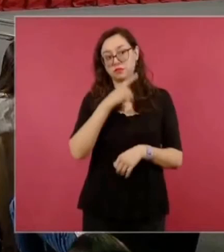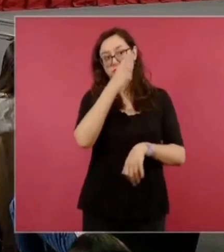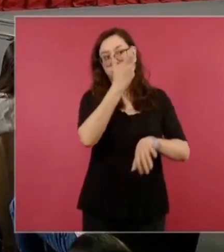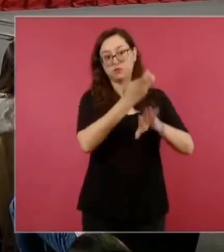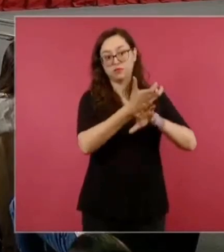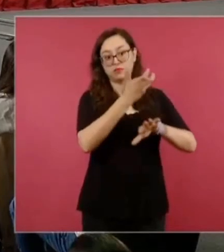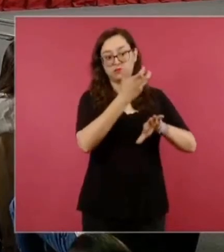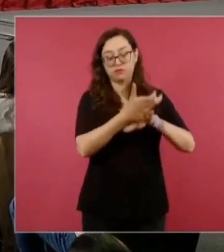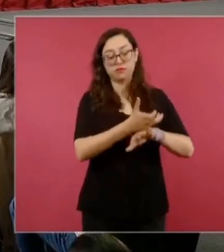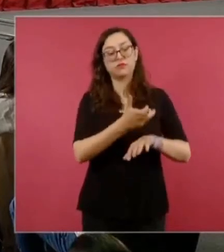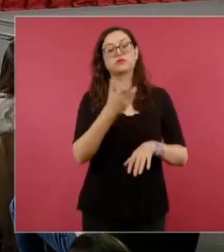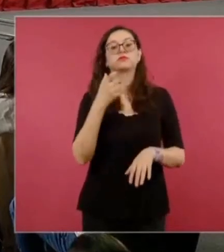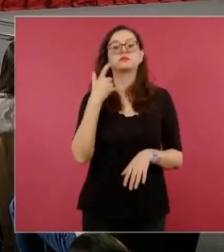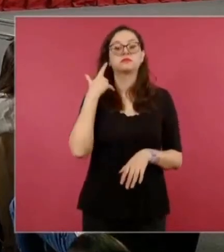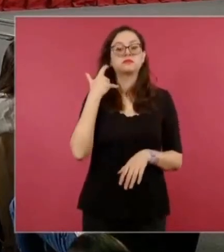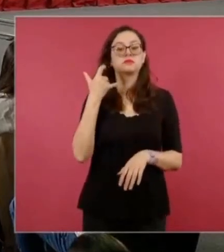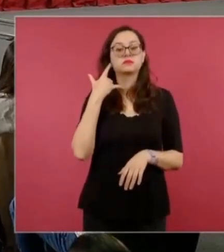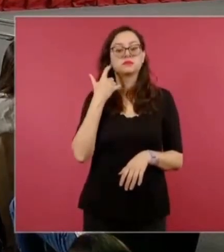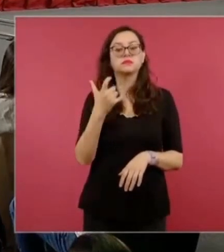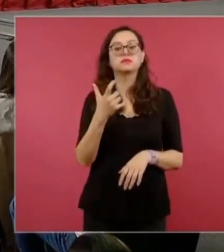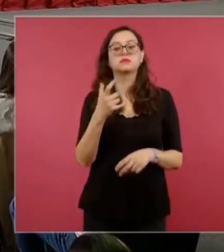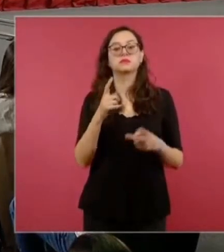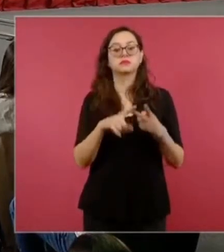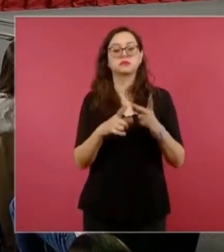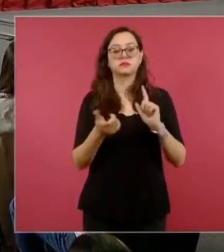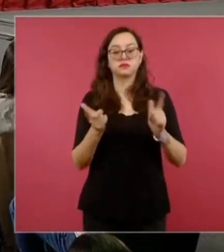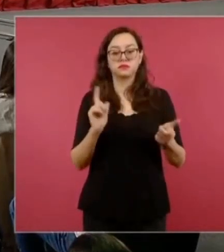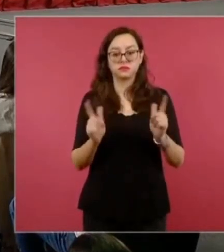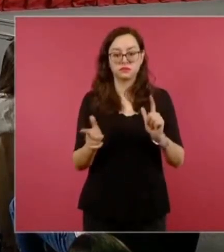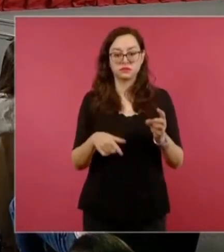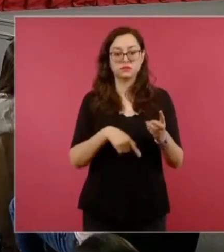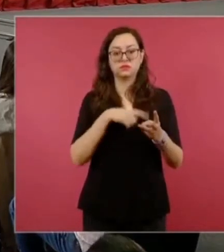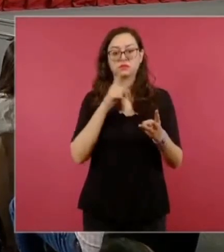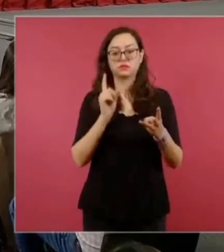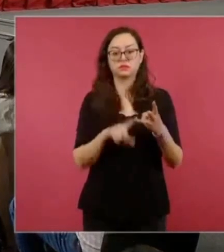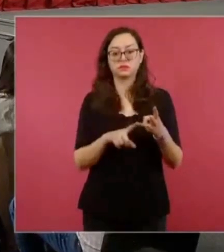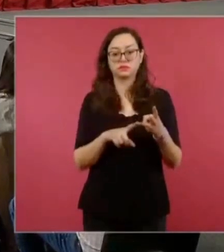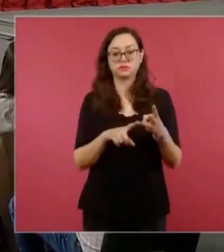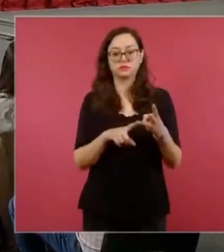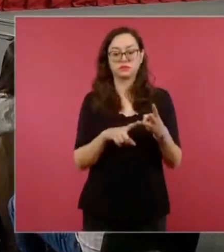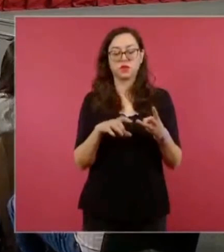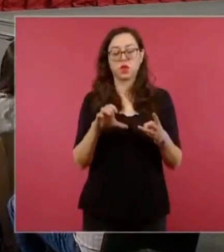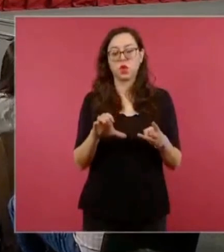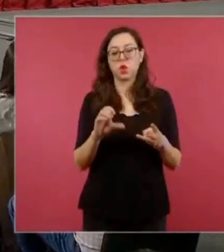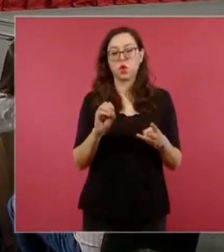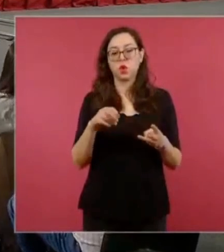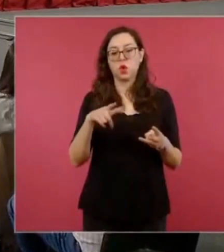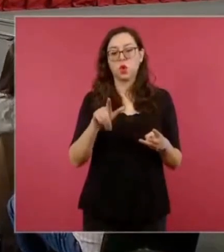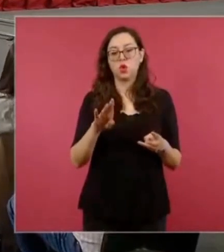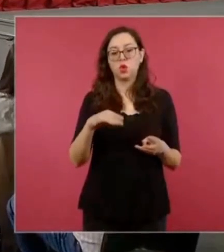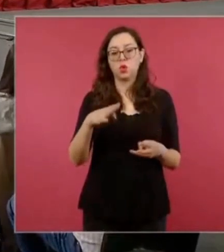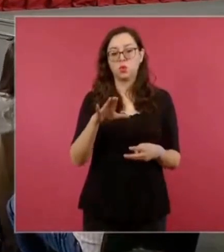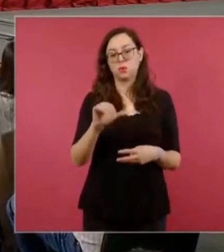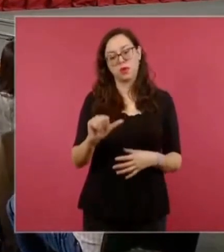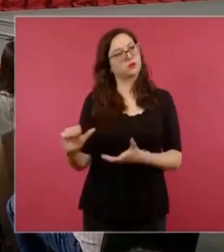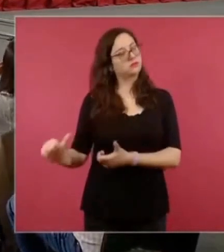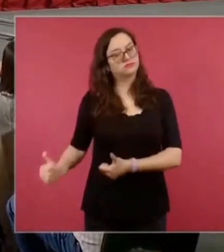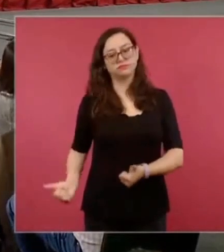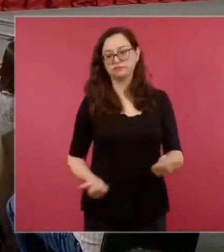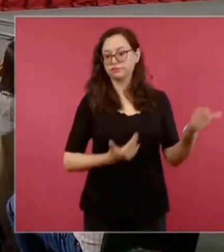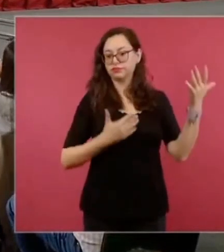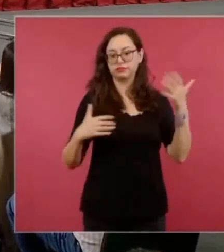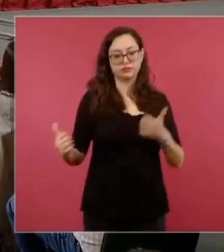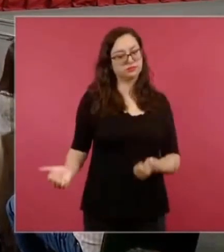estados de California, de Texas y del Distrito de Columbia, principalmente por los delitos de